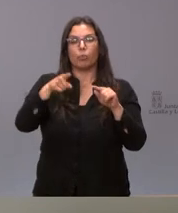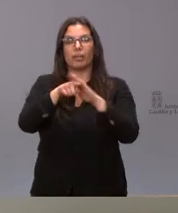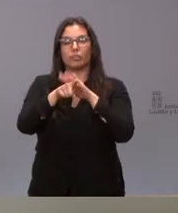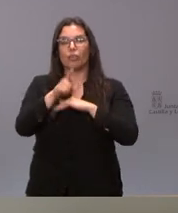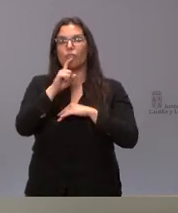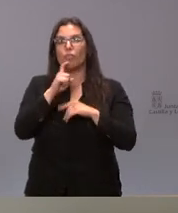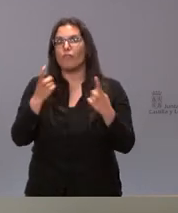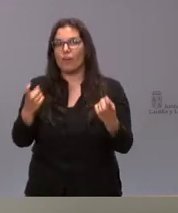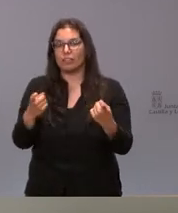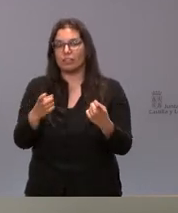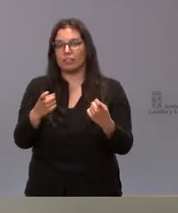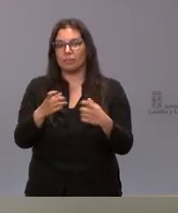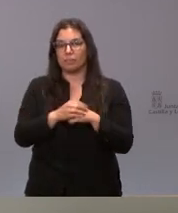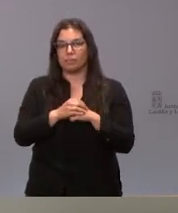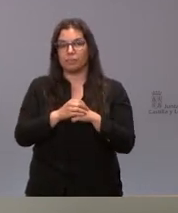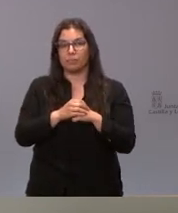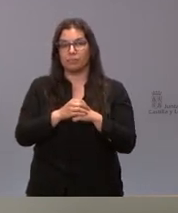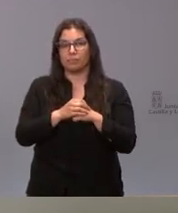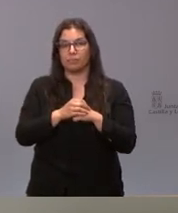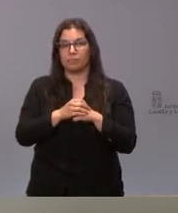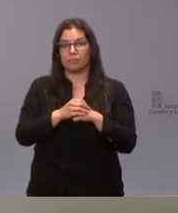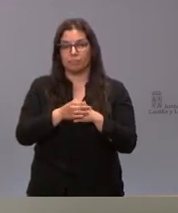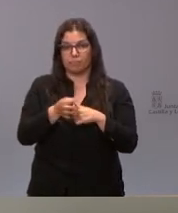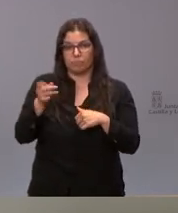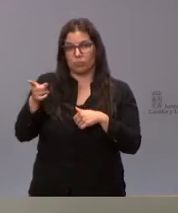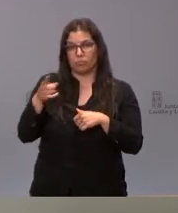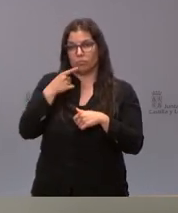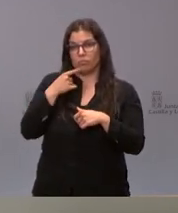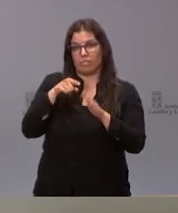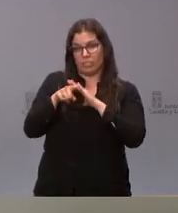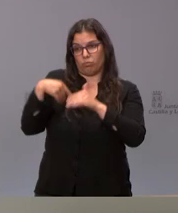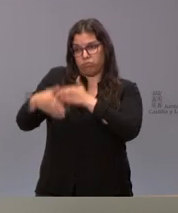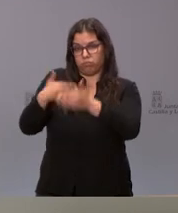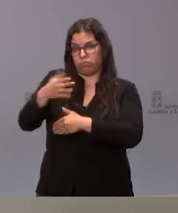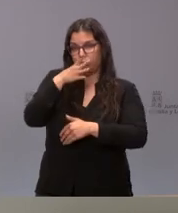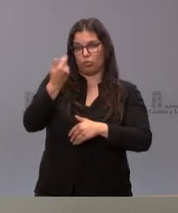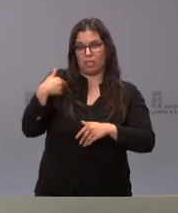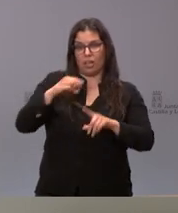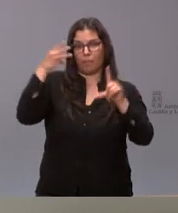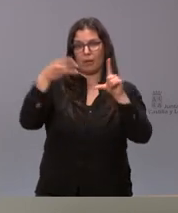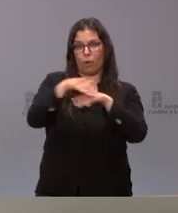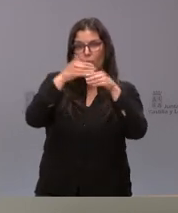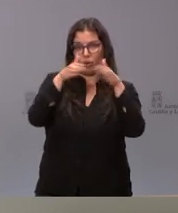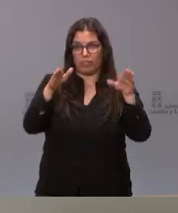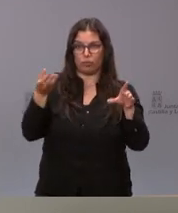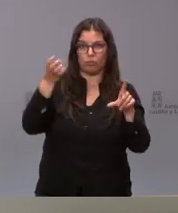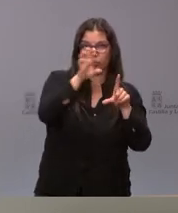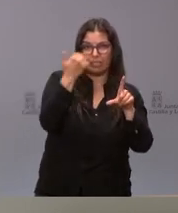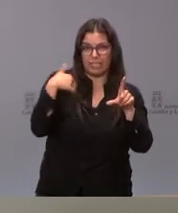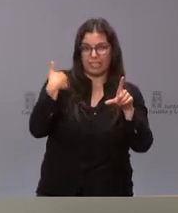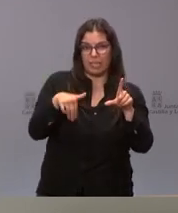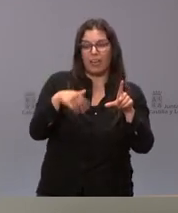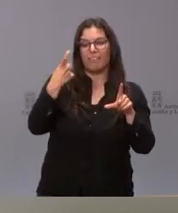que quedan que efectivamente usted está en lo cierto que han sido acelerados porque lo hemos sometido ya al gobierno abierto tenemos que tener algunos trámites